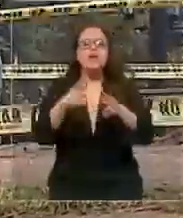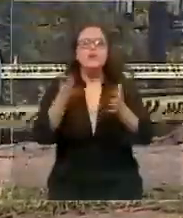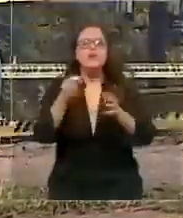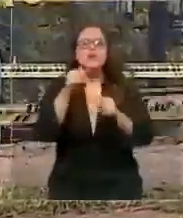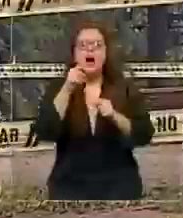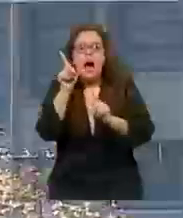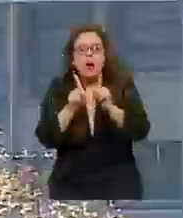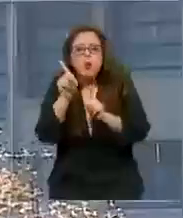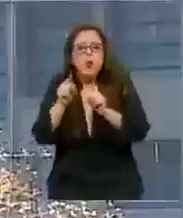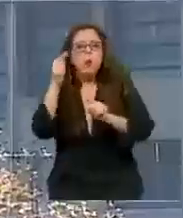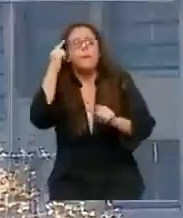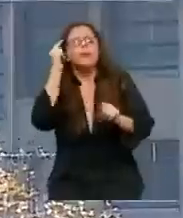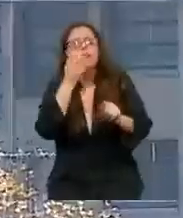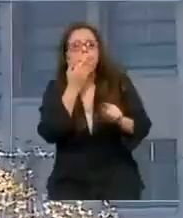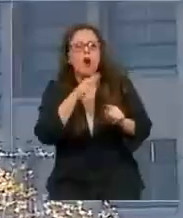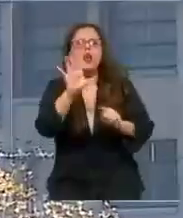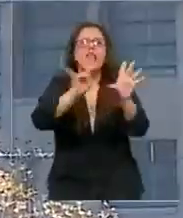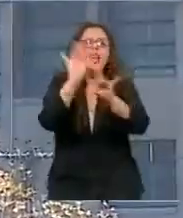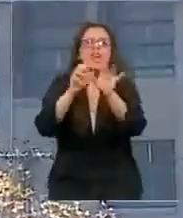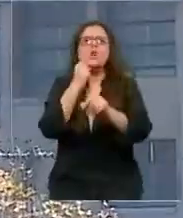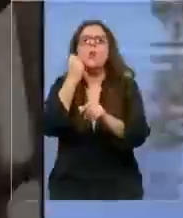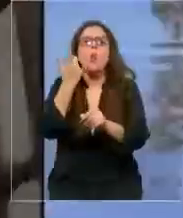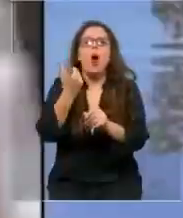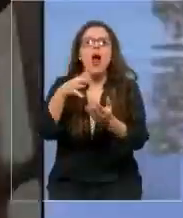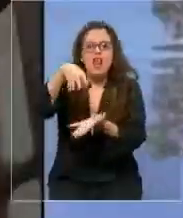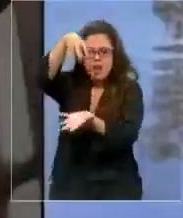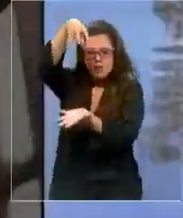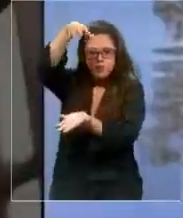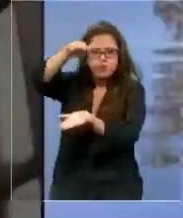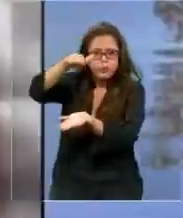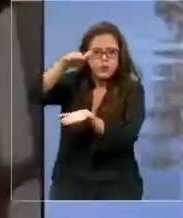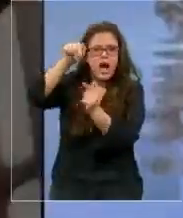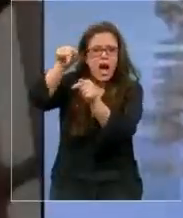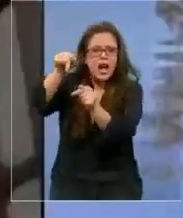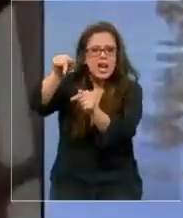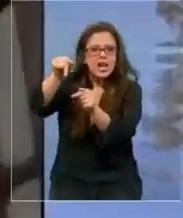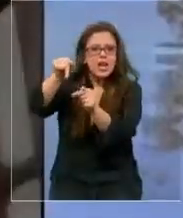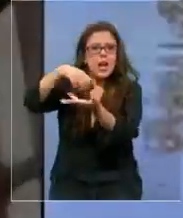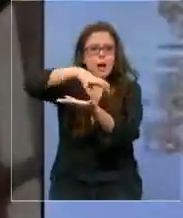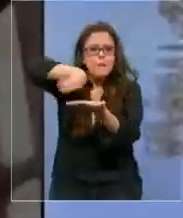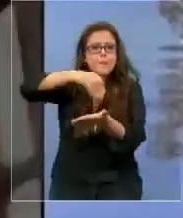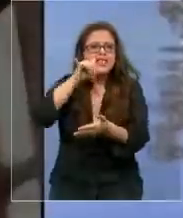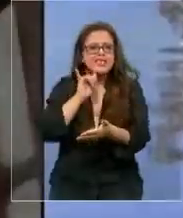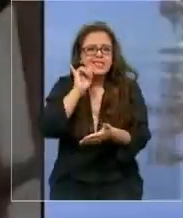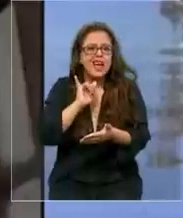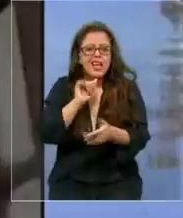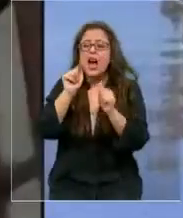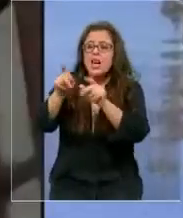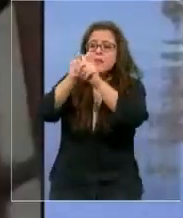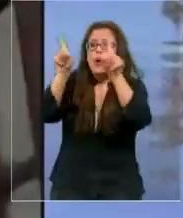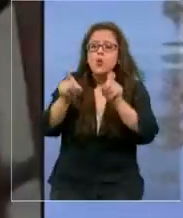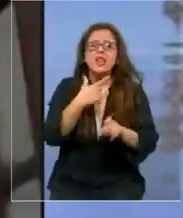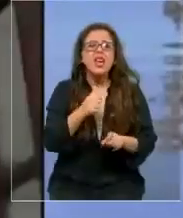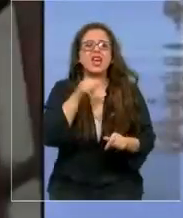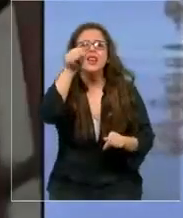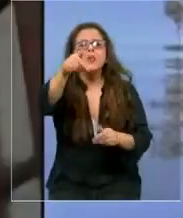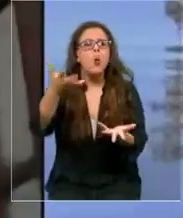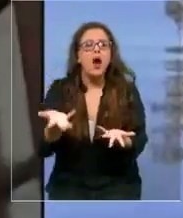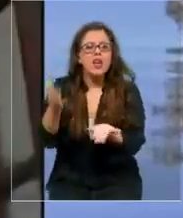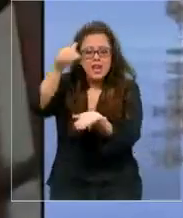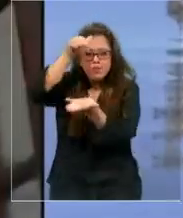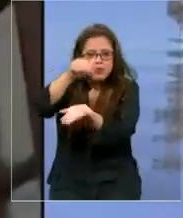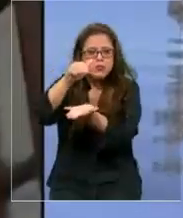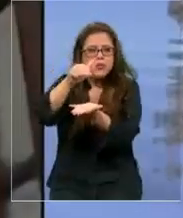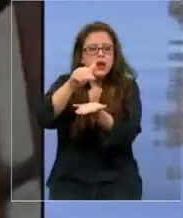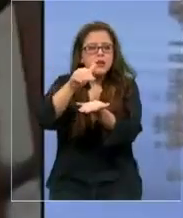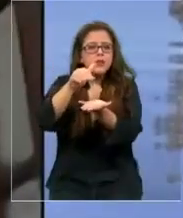debería estar en el centro de la Plaza Baquedano. Plebiscitar, hacer consultas acerca de qué es lo que ahí queremos, ¿no es cierto? Un